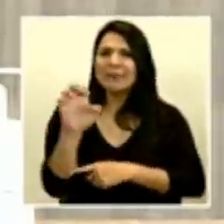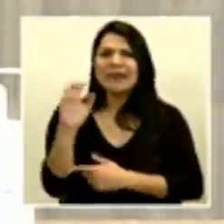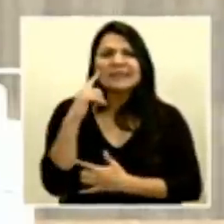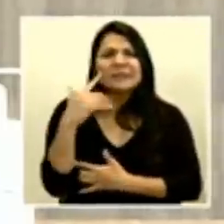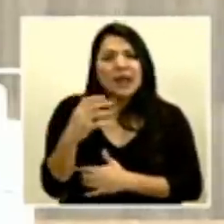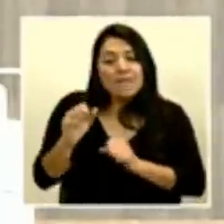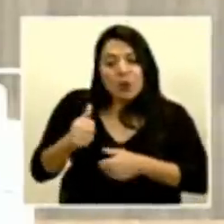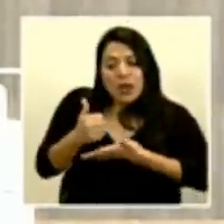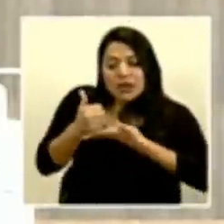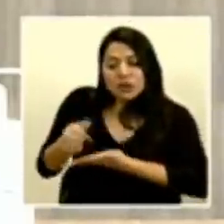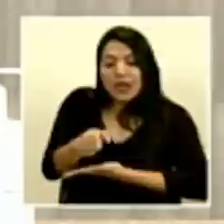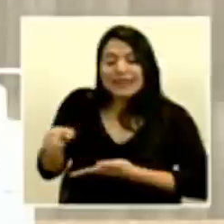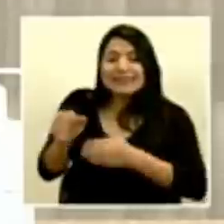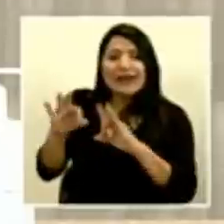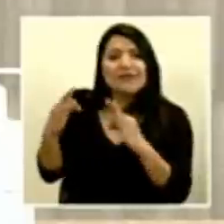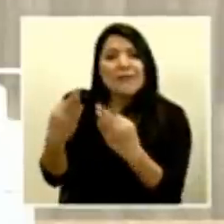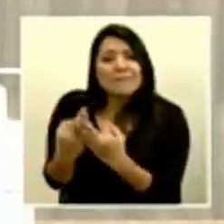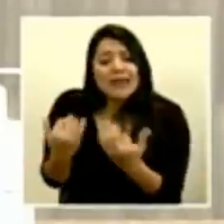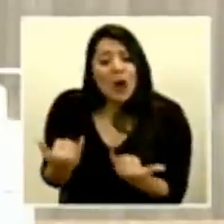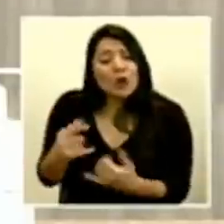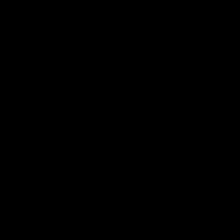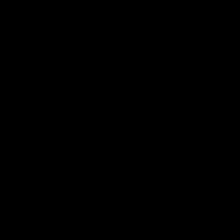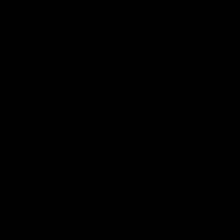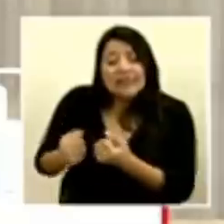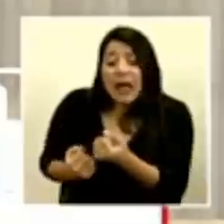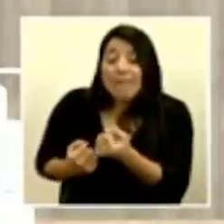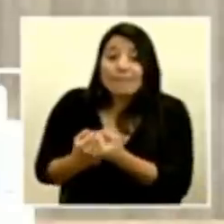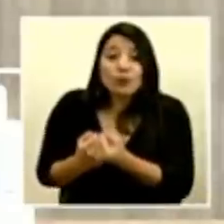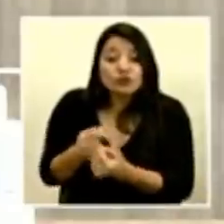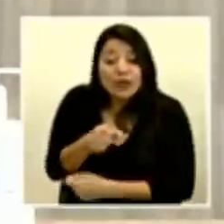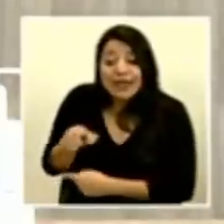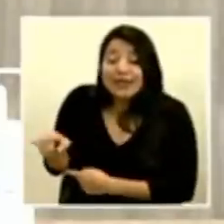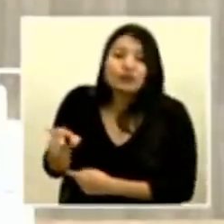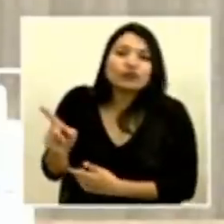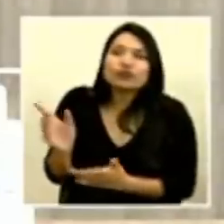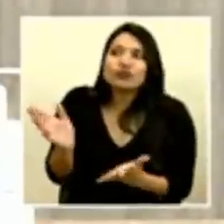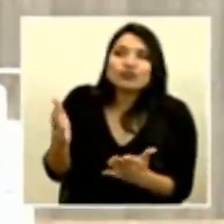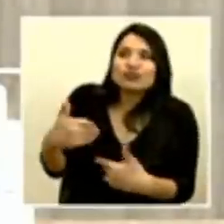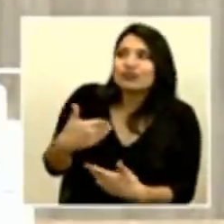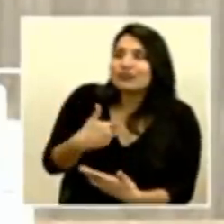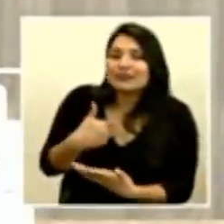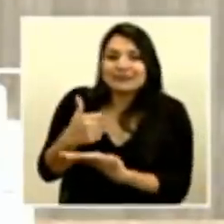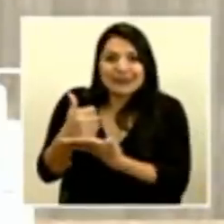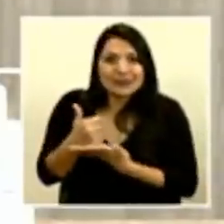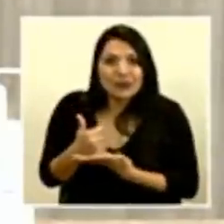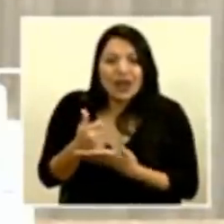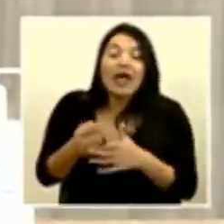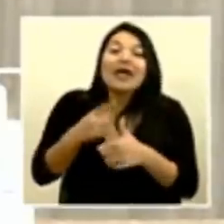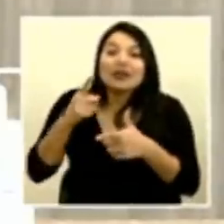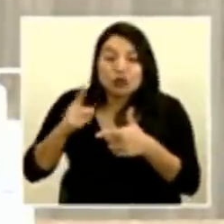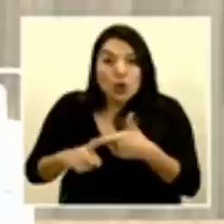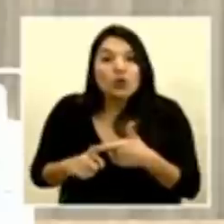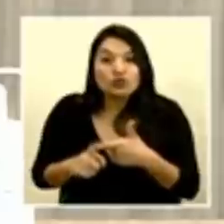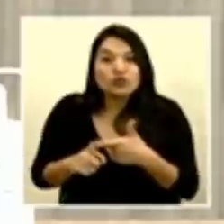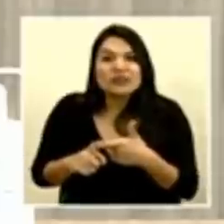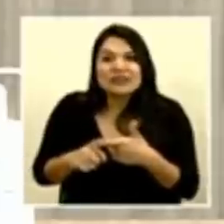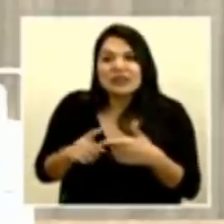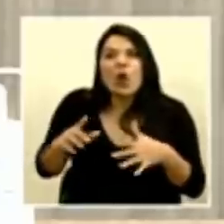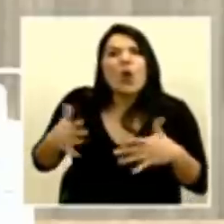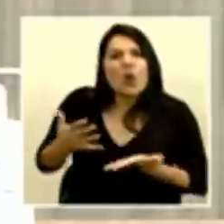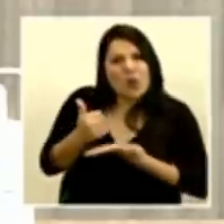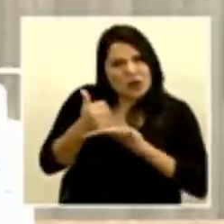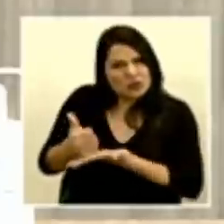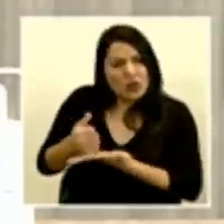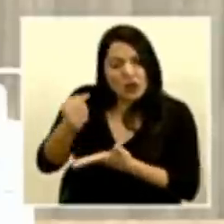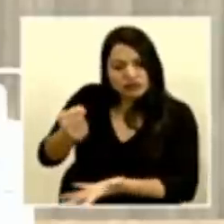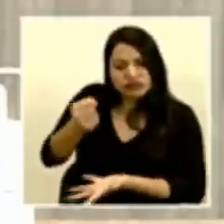importante, ese apoyo el día de hoy, que no tienen otra forma de contar con ese apoyo. Entonces, eso se traduce en paquetes de alimentos y